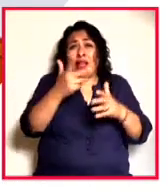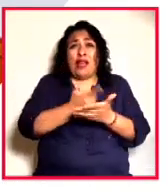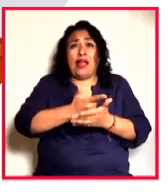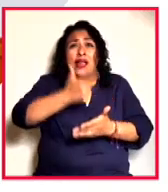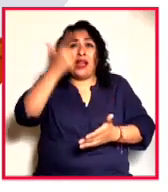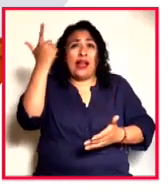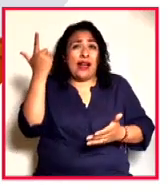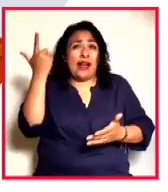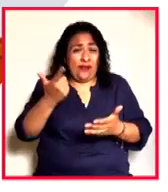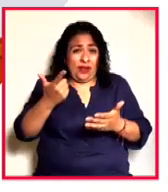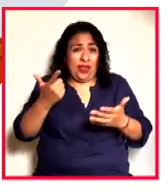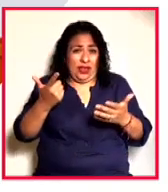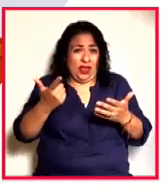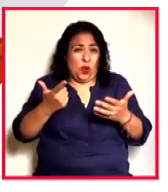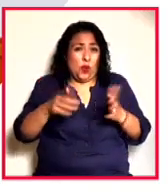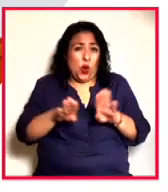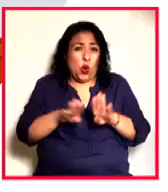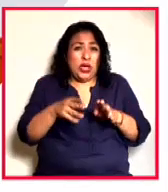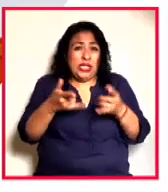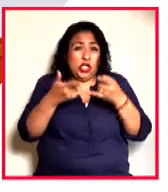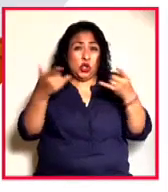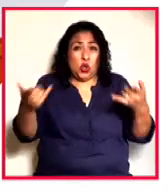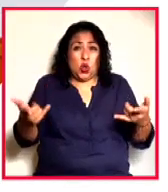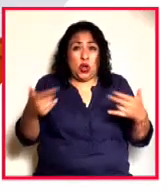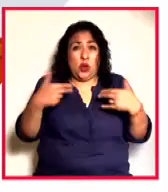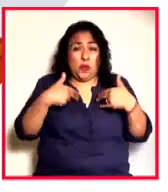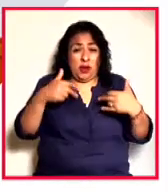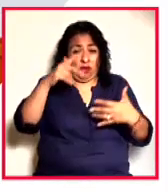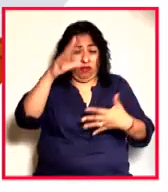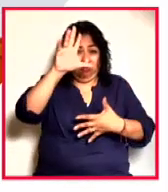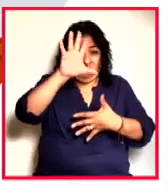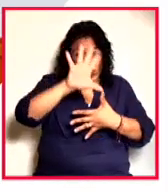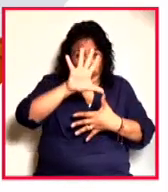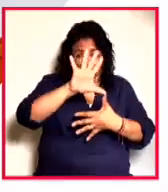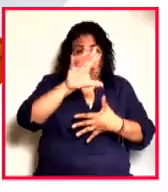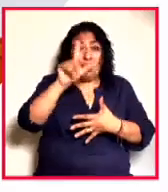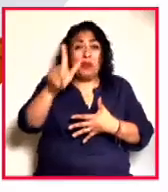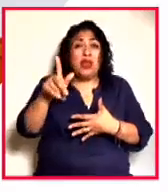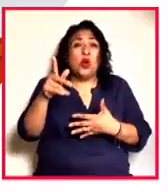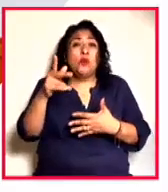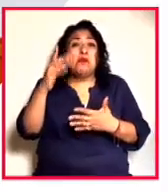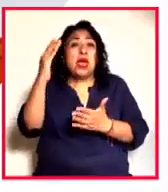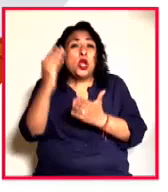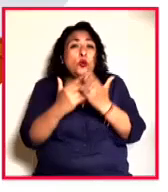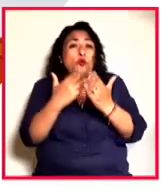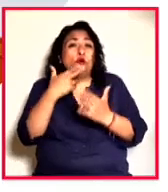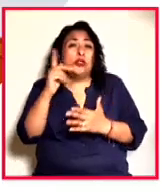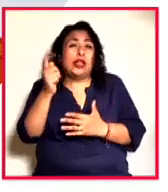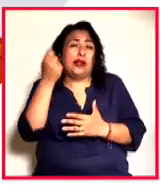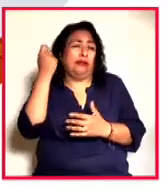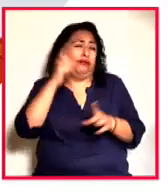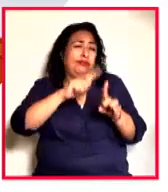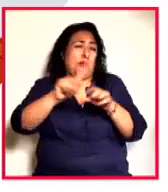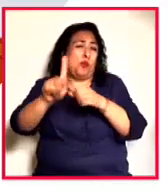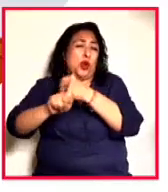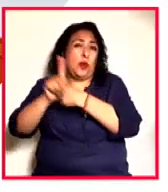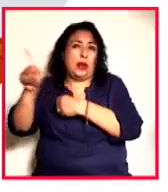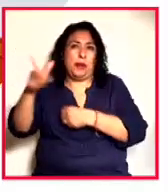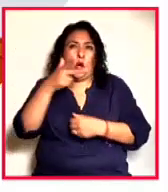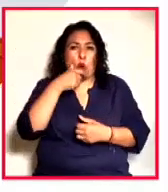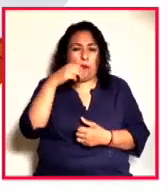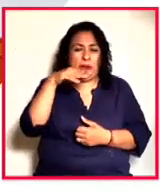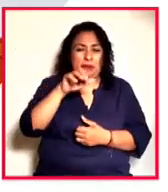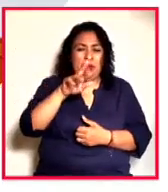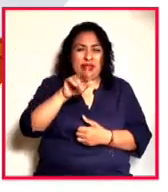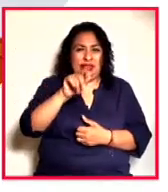humanidad, para América, una gran revolución tecnológica y todo lo demás que acarrea. Para Martínez Barrax, a partir